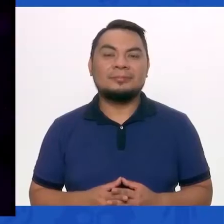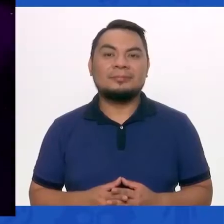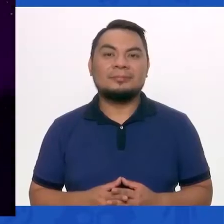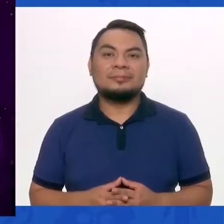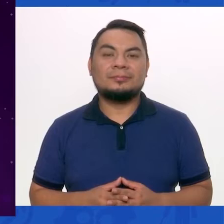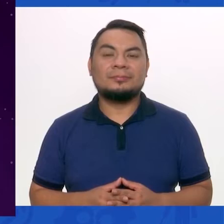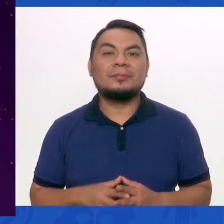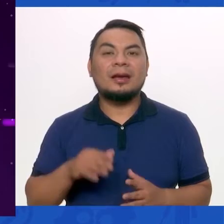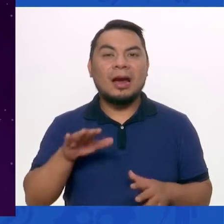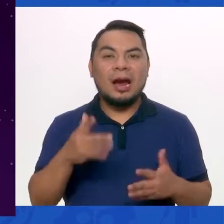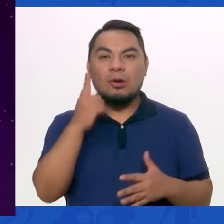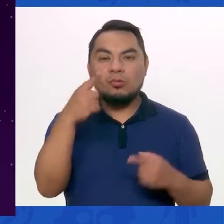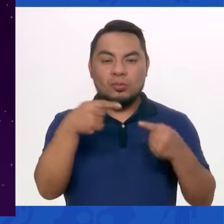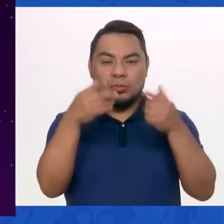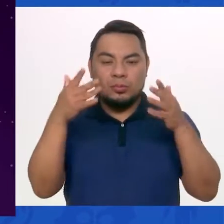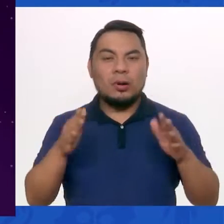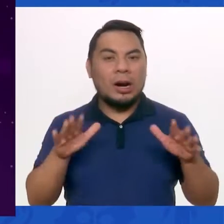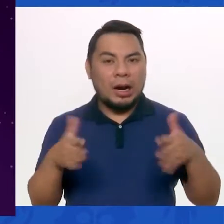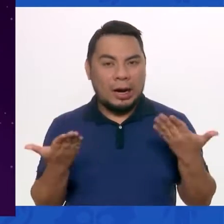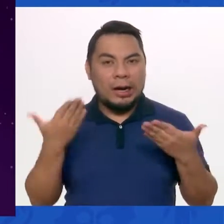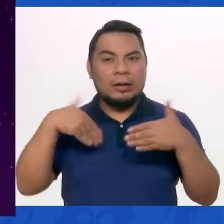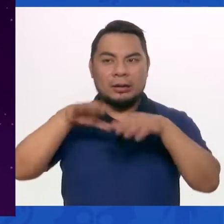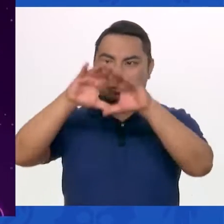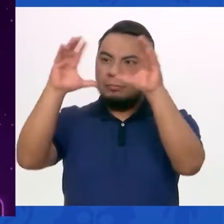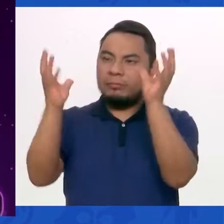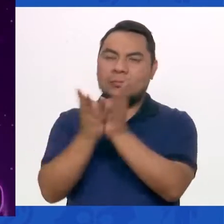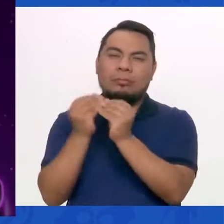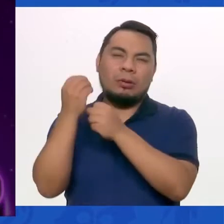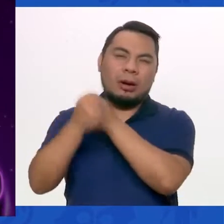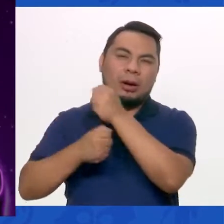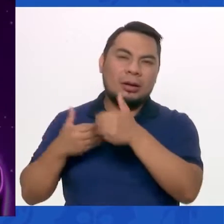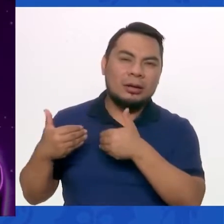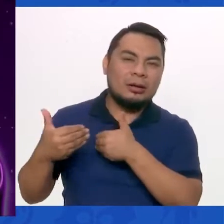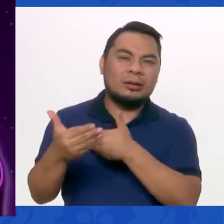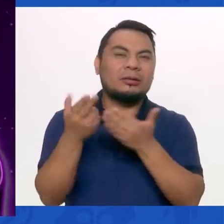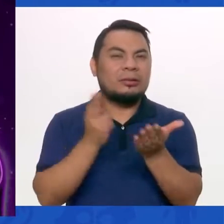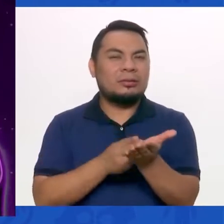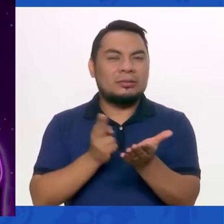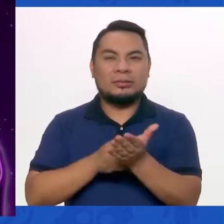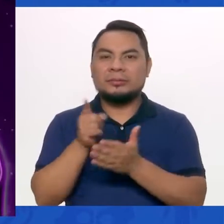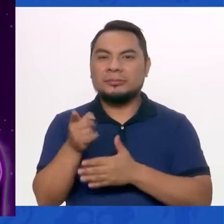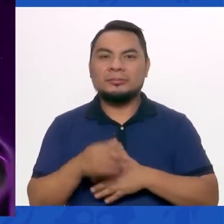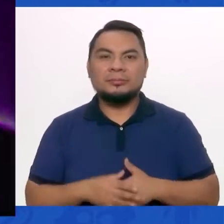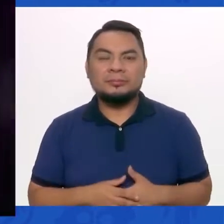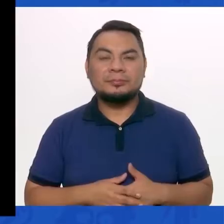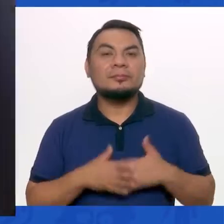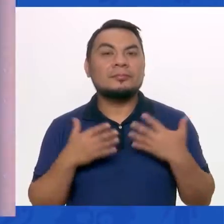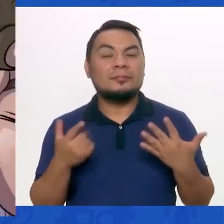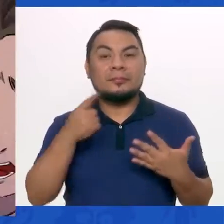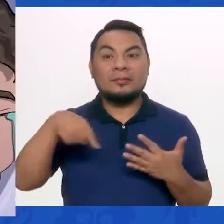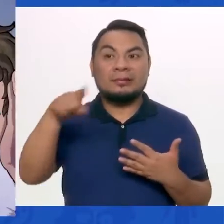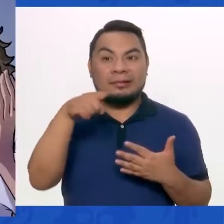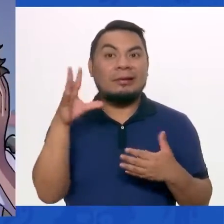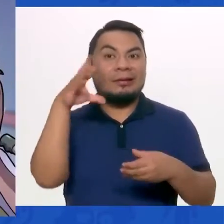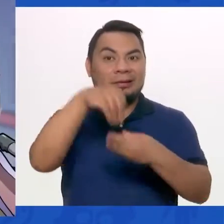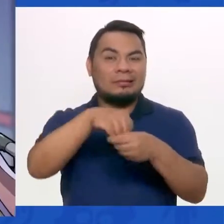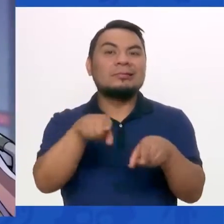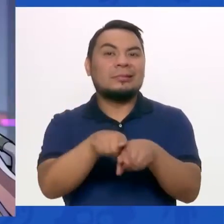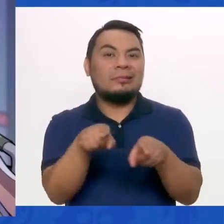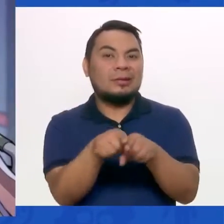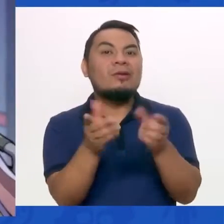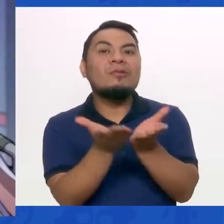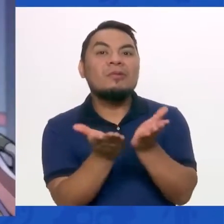Hay un enemigo que existe en nuestro planeta desde hace décadas, que se ha insertado también en las